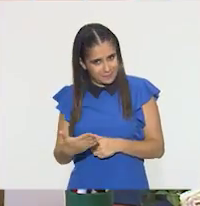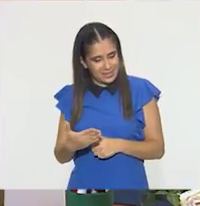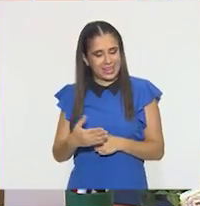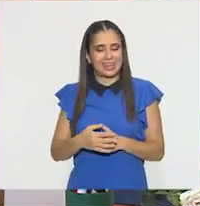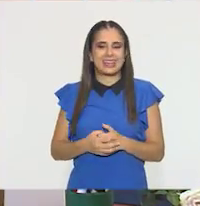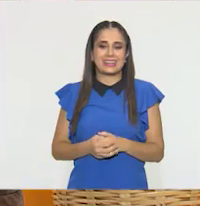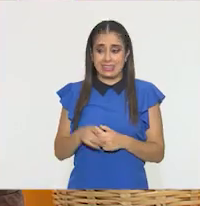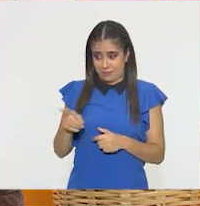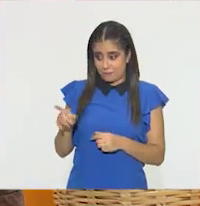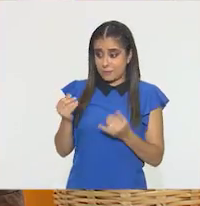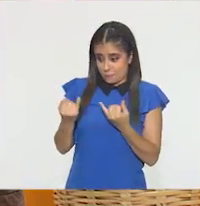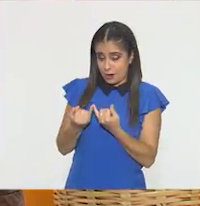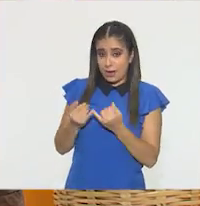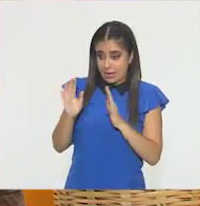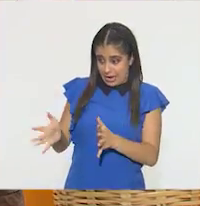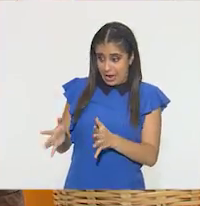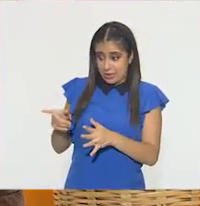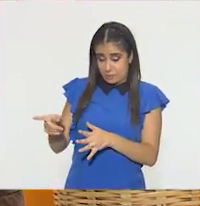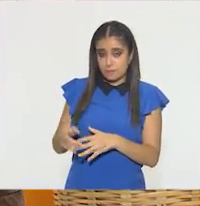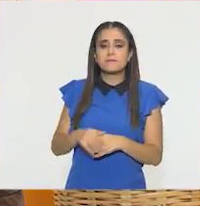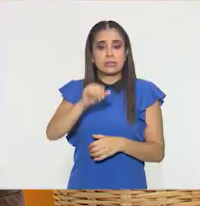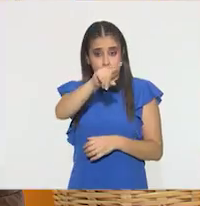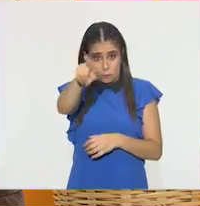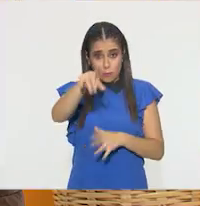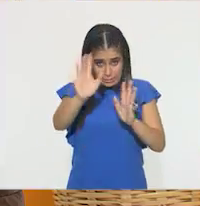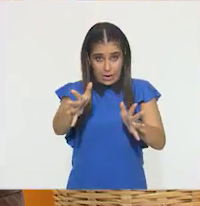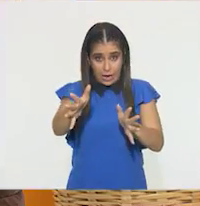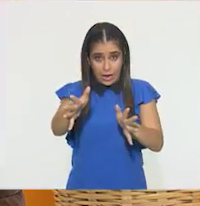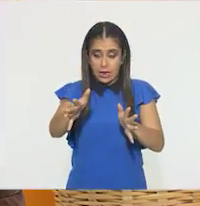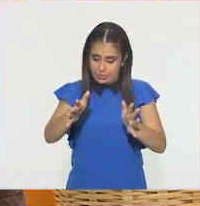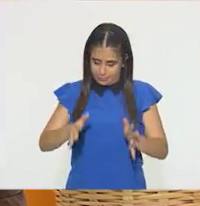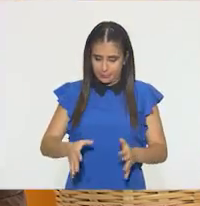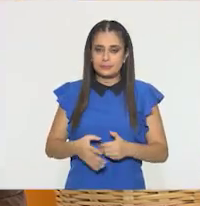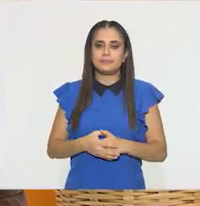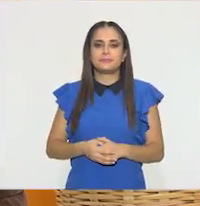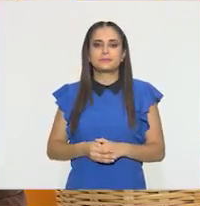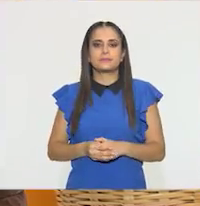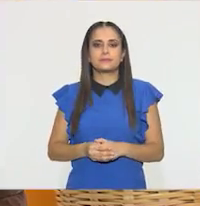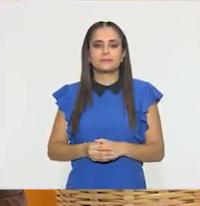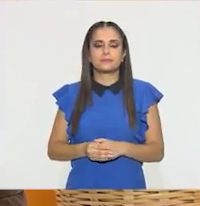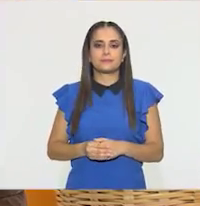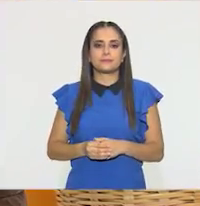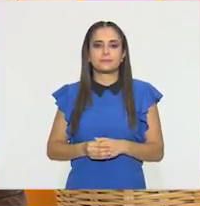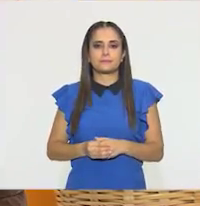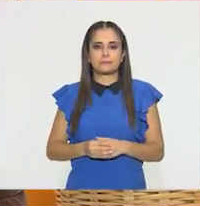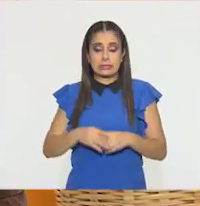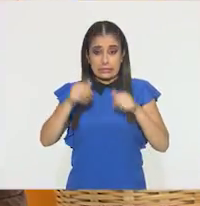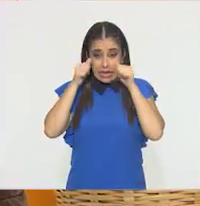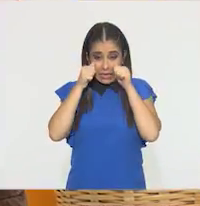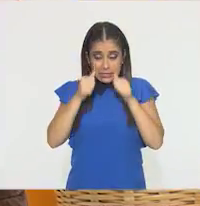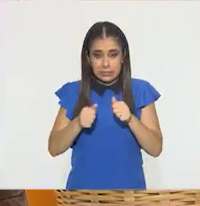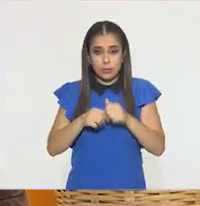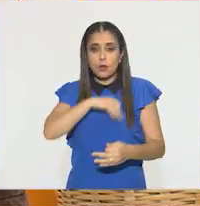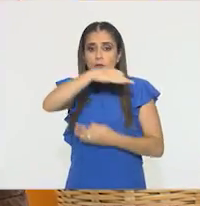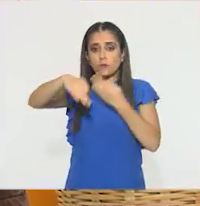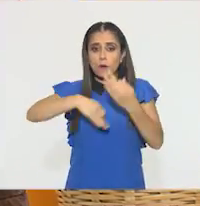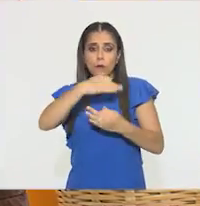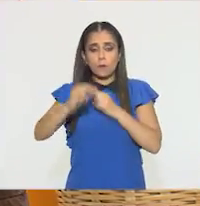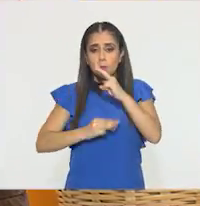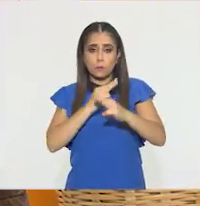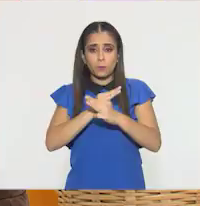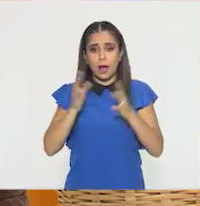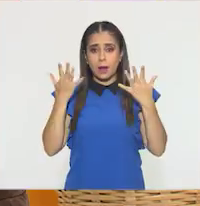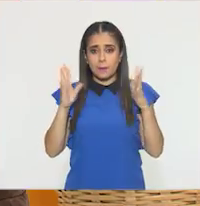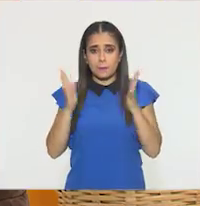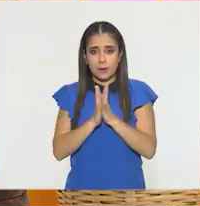tiene? Lo tengo. ¿Lo tienes, María? Sí, lo tenemos todos. Venga. Qué nervios. Venga. Juntos. Concentrados. Todo mundo aplaude.